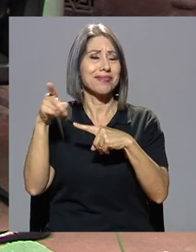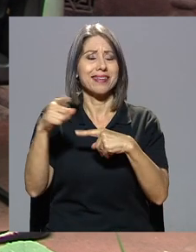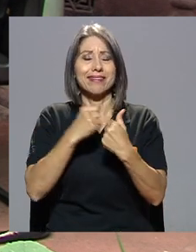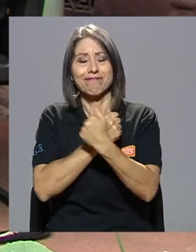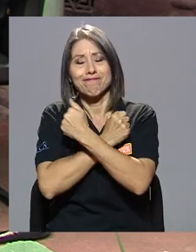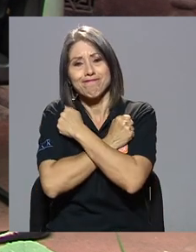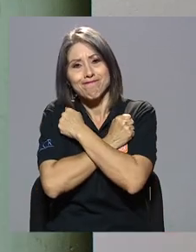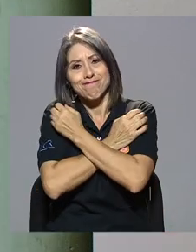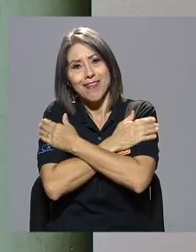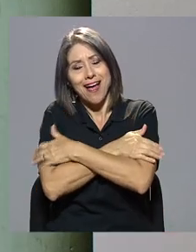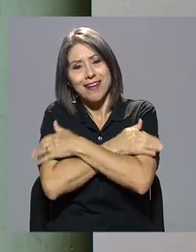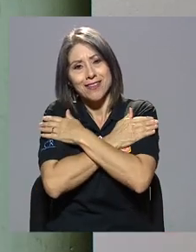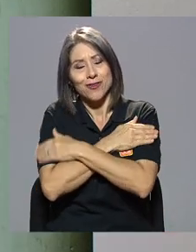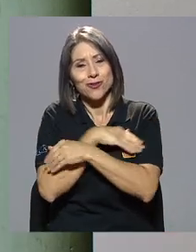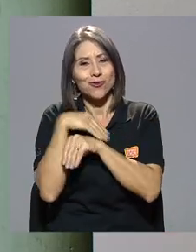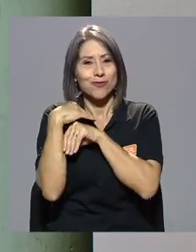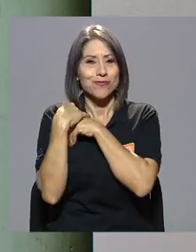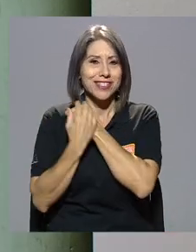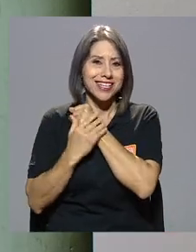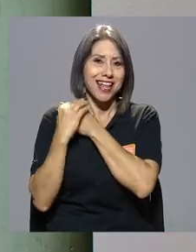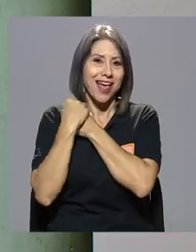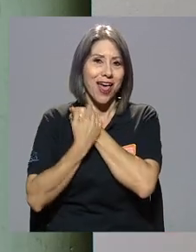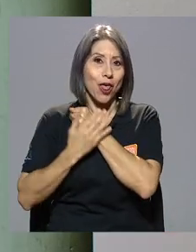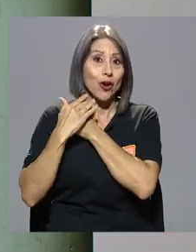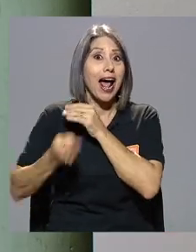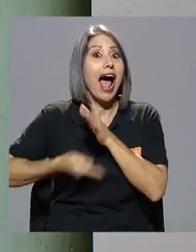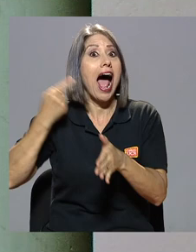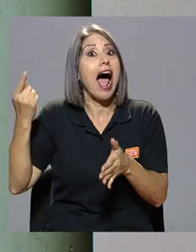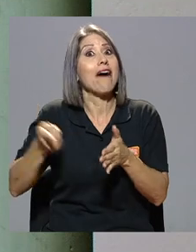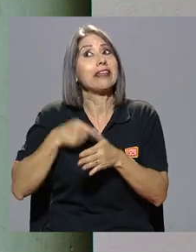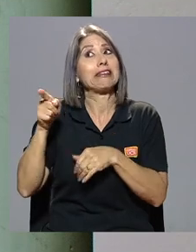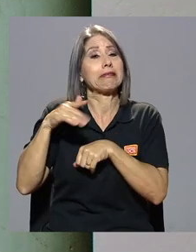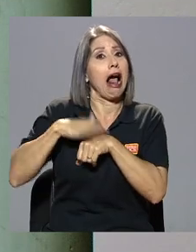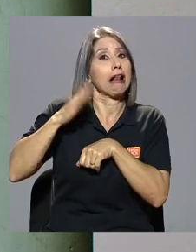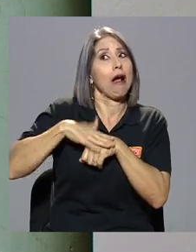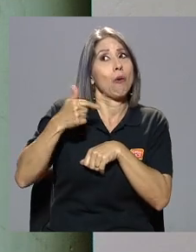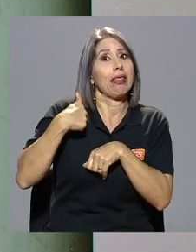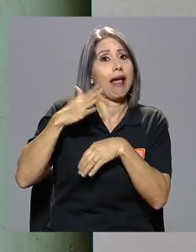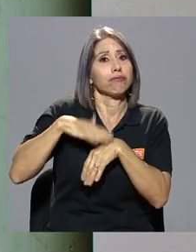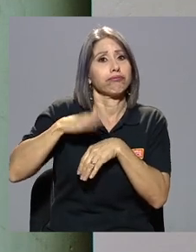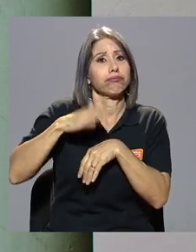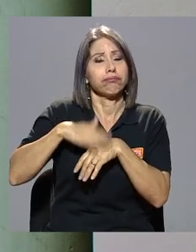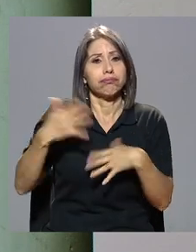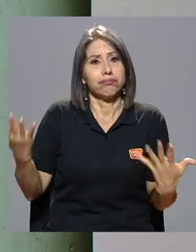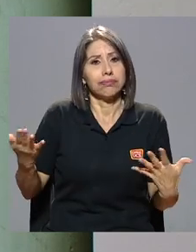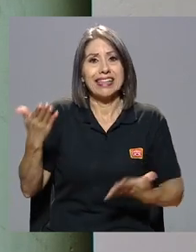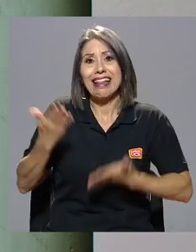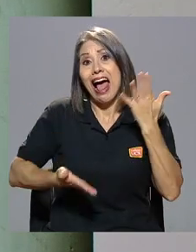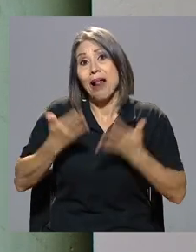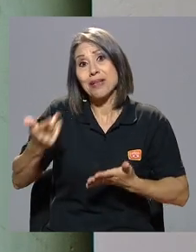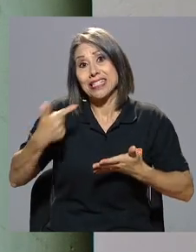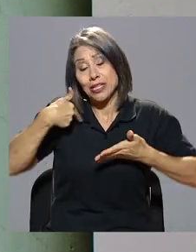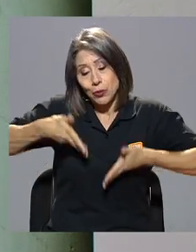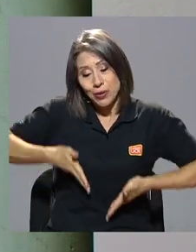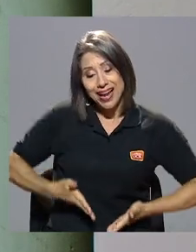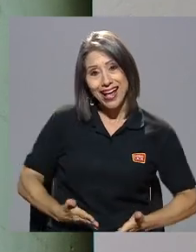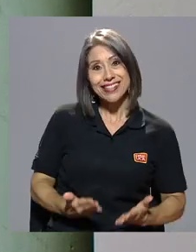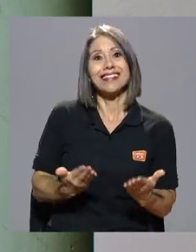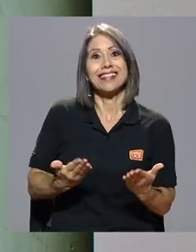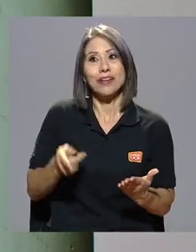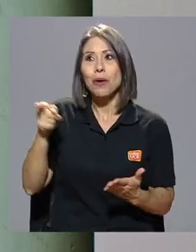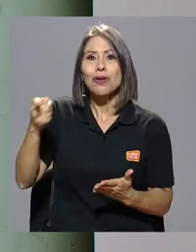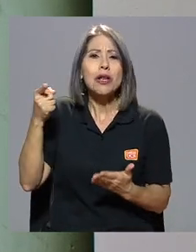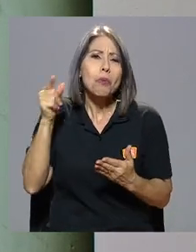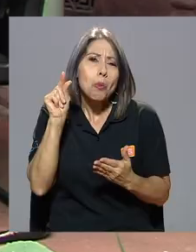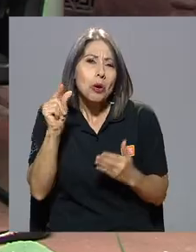todo el padre cariñoso, padre chineador y a veces alcahueta. Tal vez será que yo ya llegué cuando él estaba